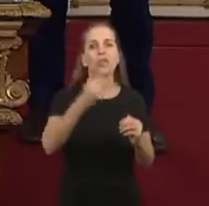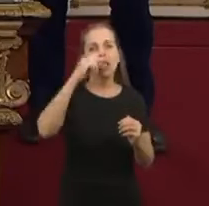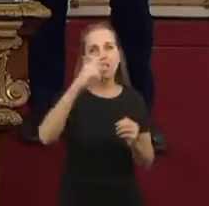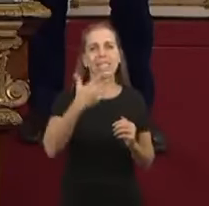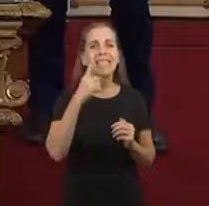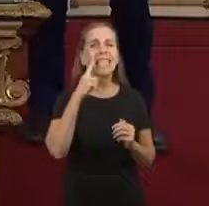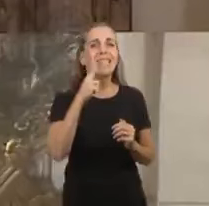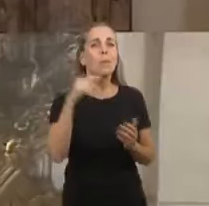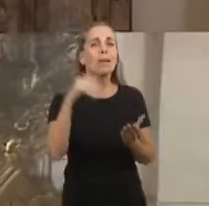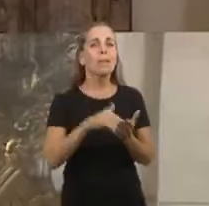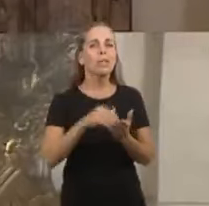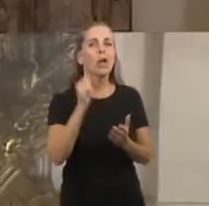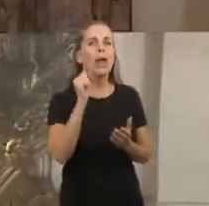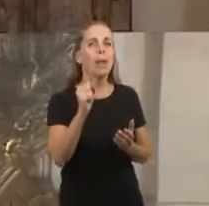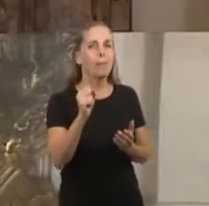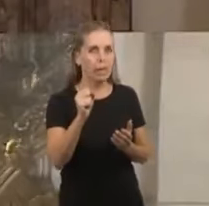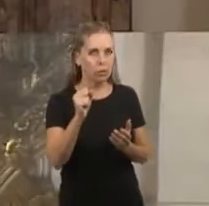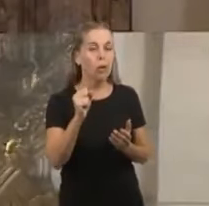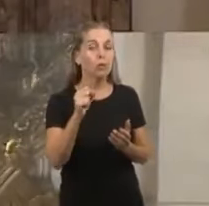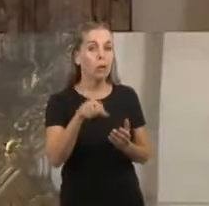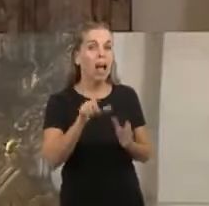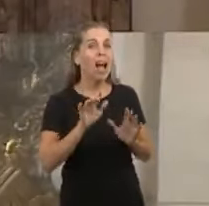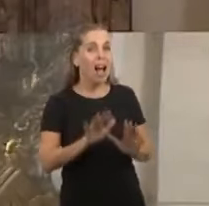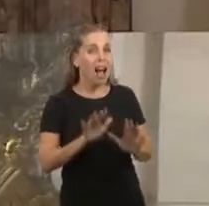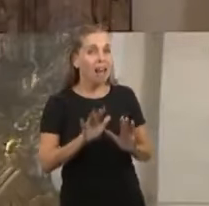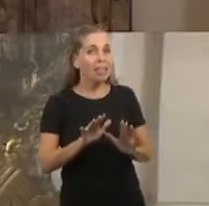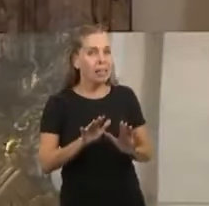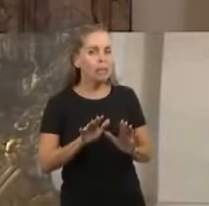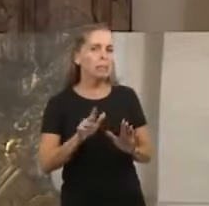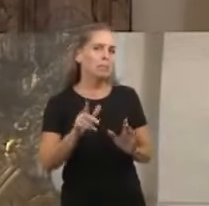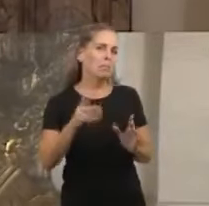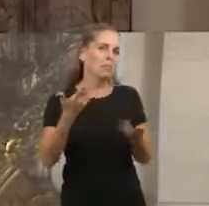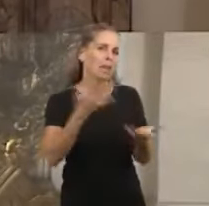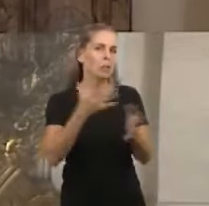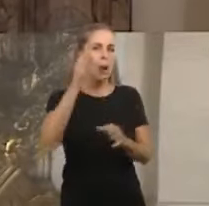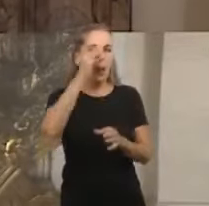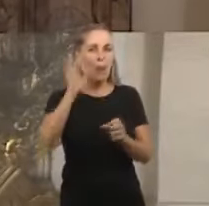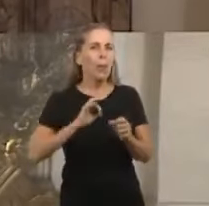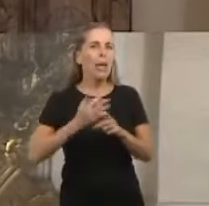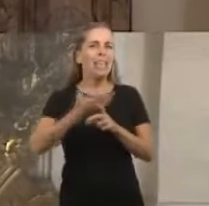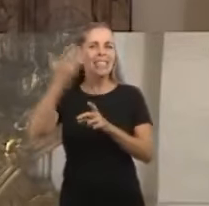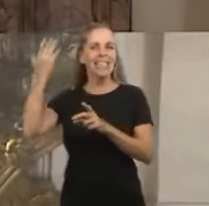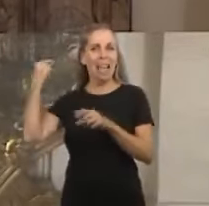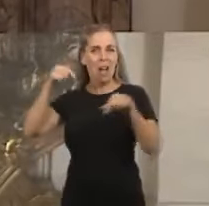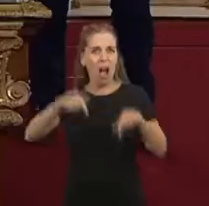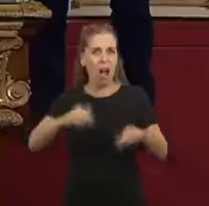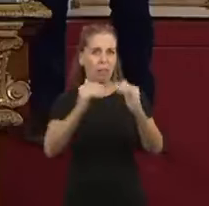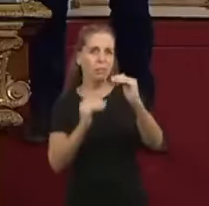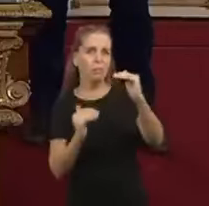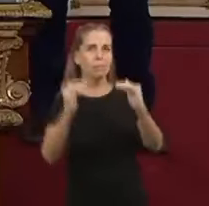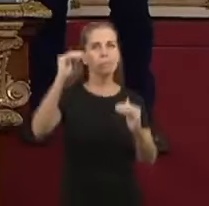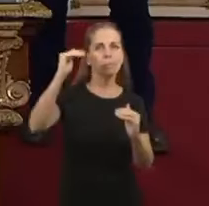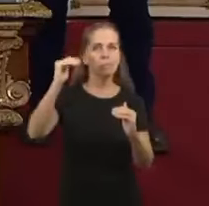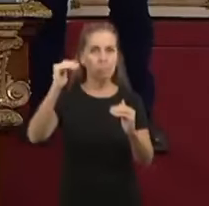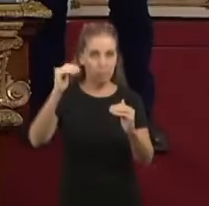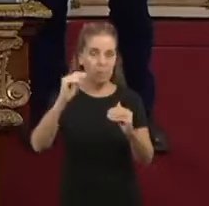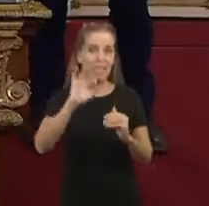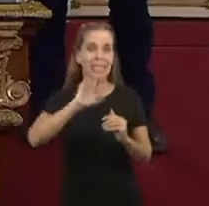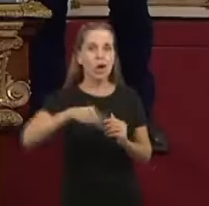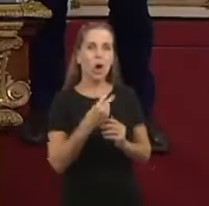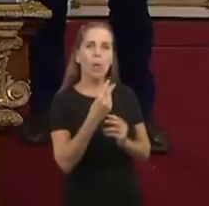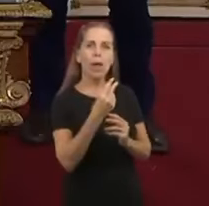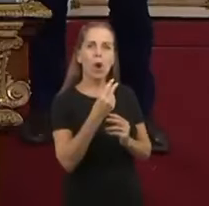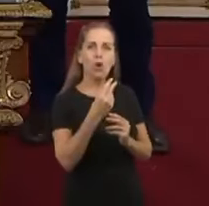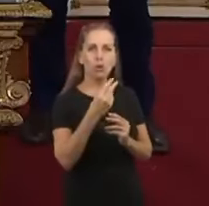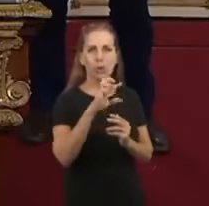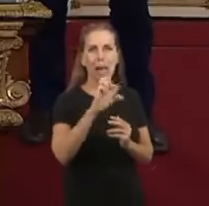millones de pesos, logrando de esta manera, y luego de más de casi 20 años, superávit financiero de 0,2%